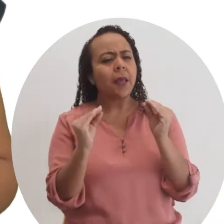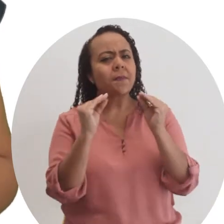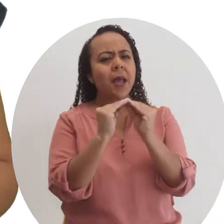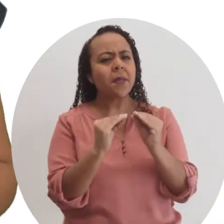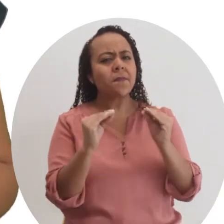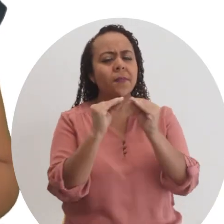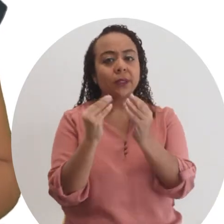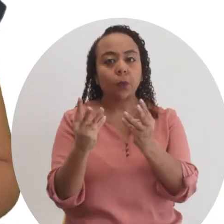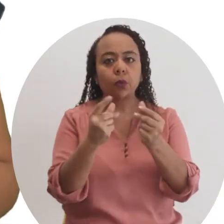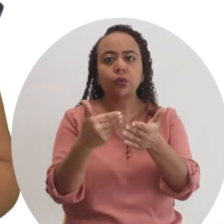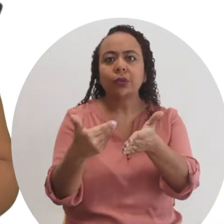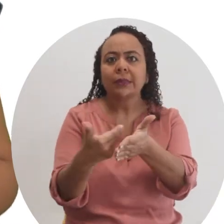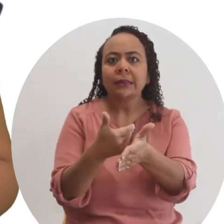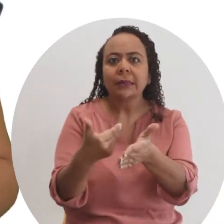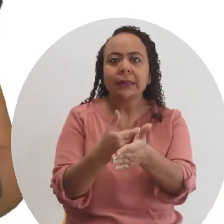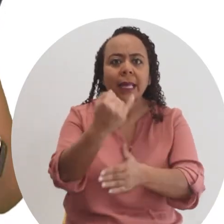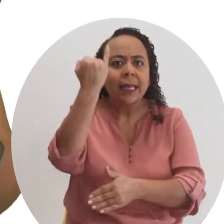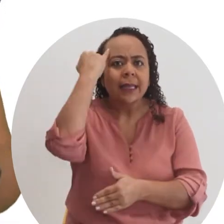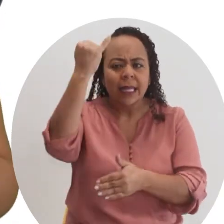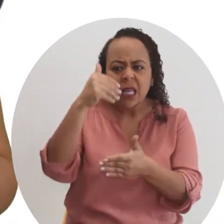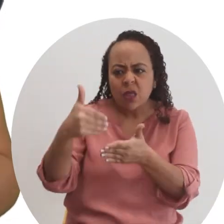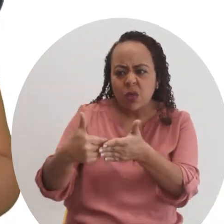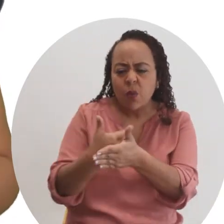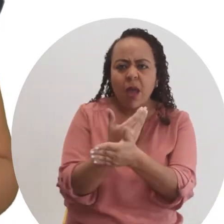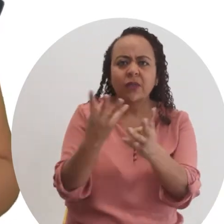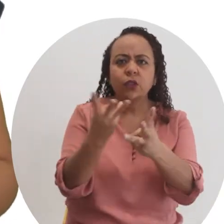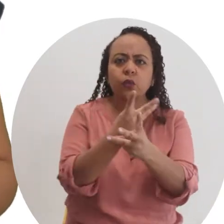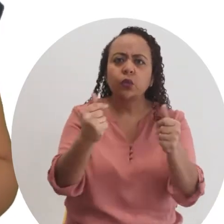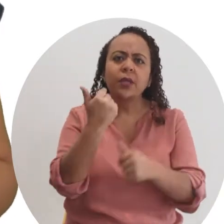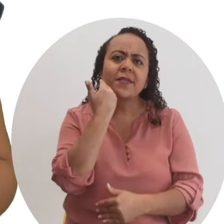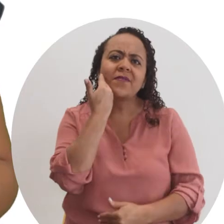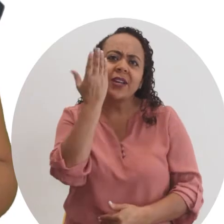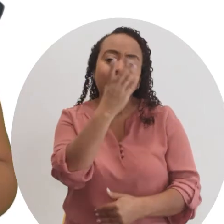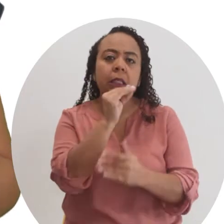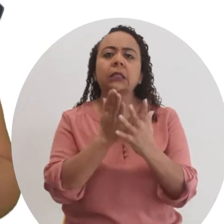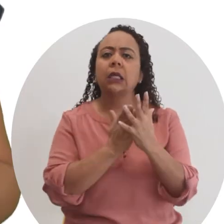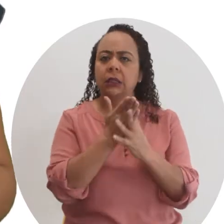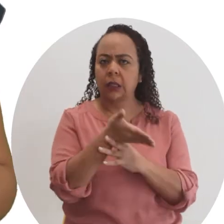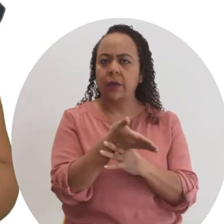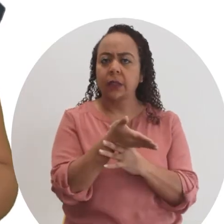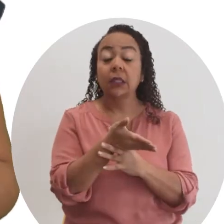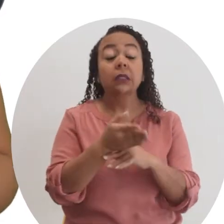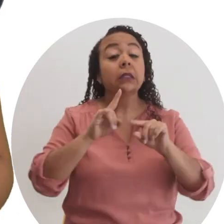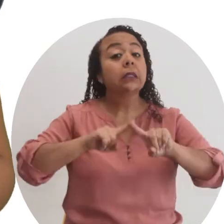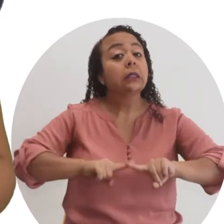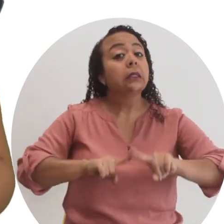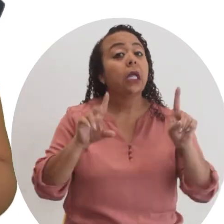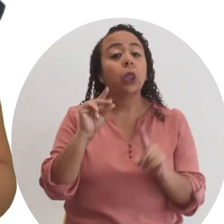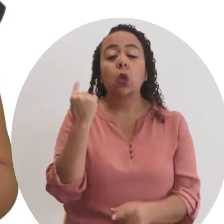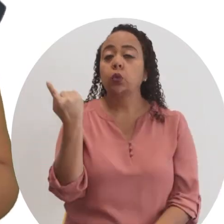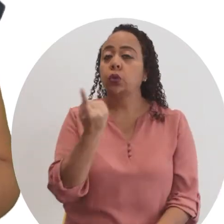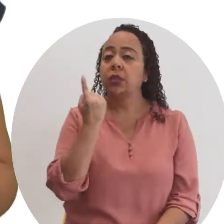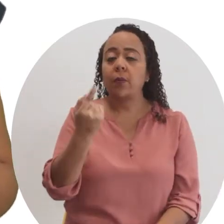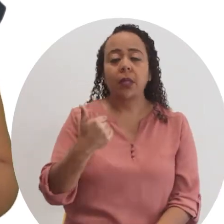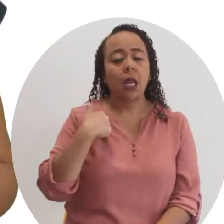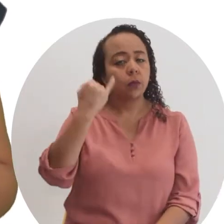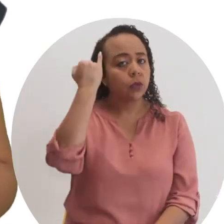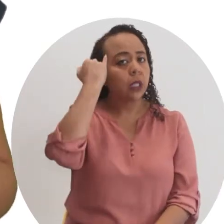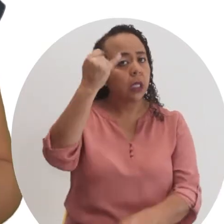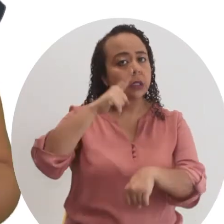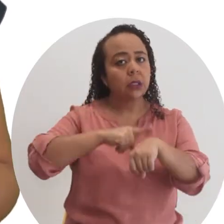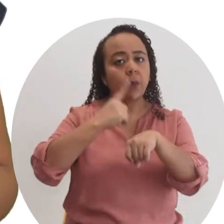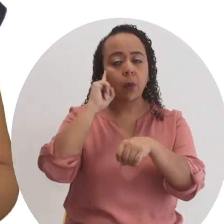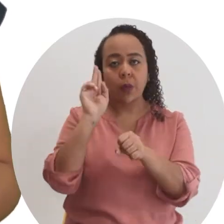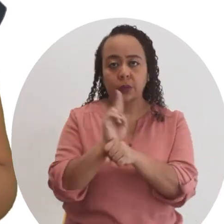busca más y más productos innovadores, ideas frescas, soluciones fáciles y accesibles. Sin embargo, no siempre tenemos